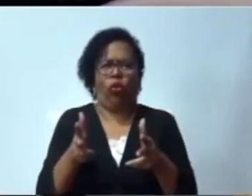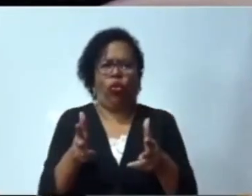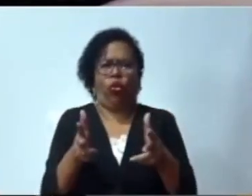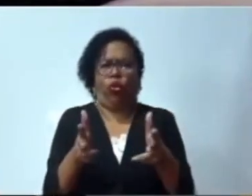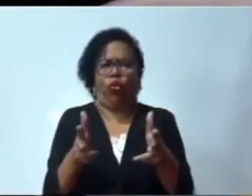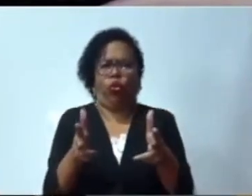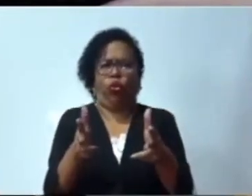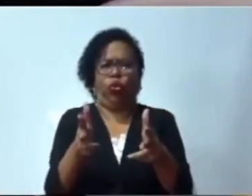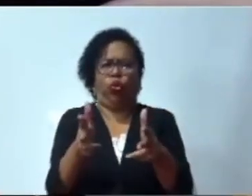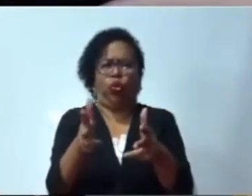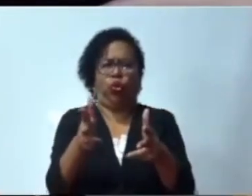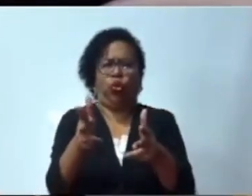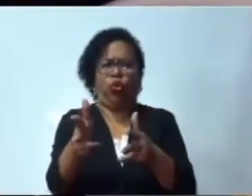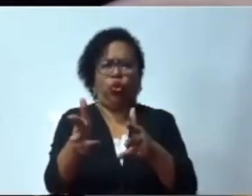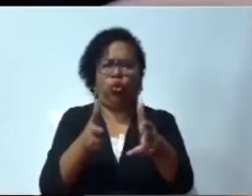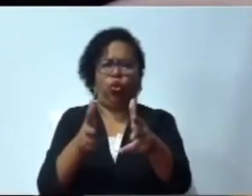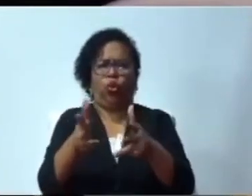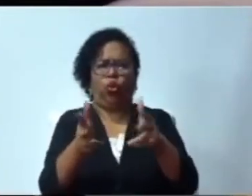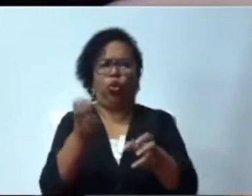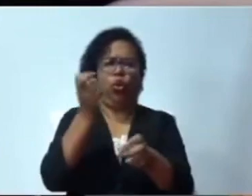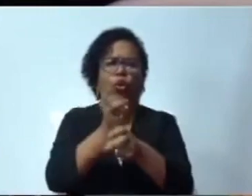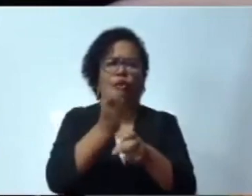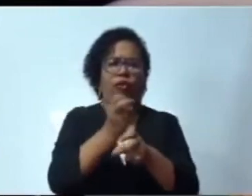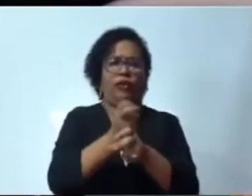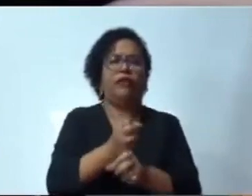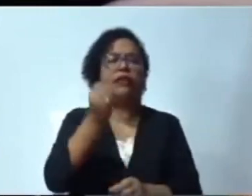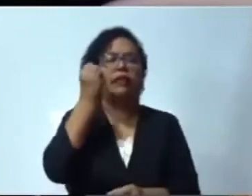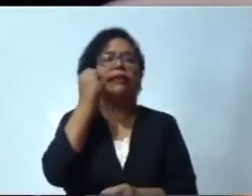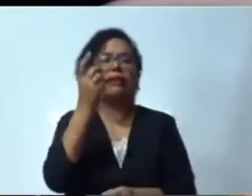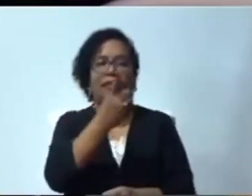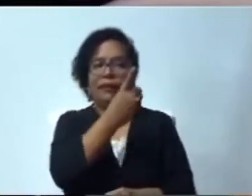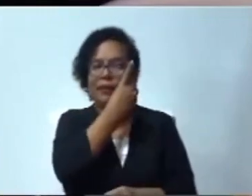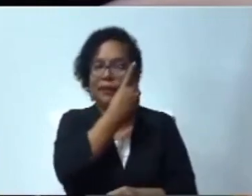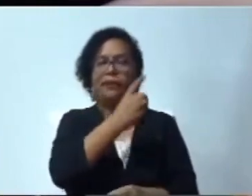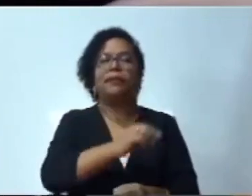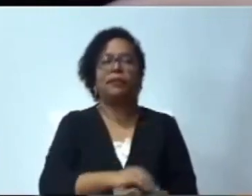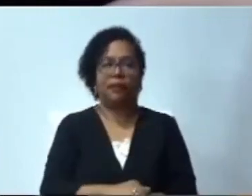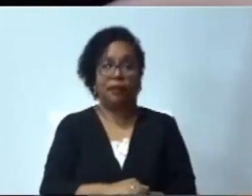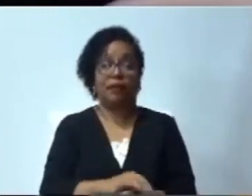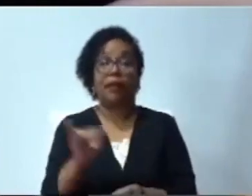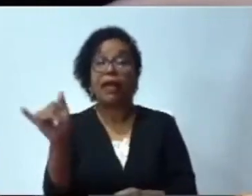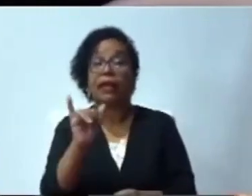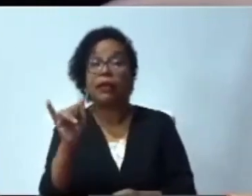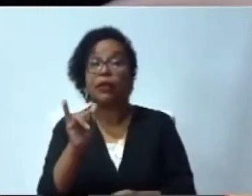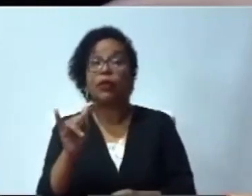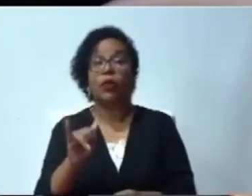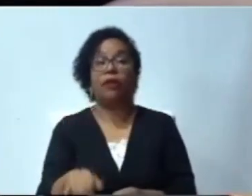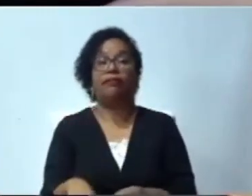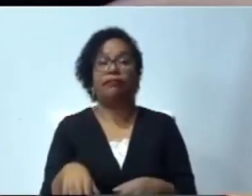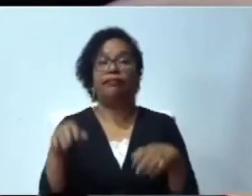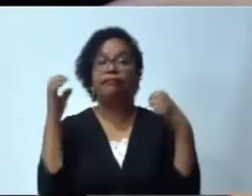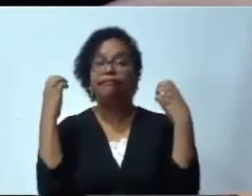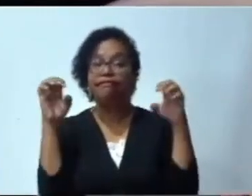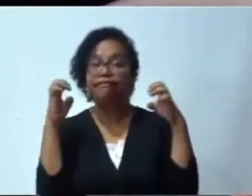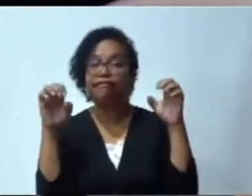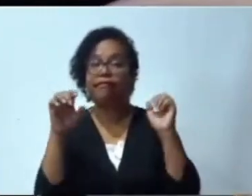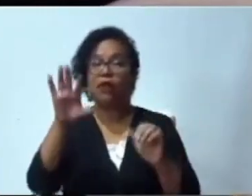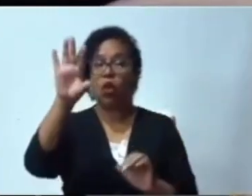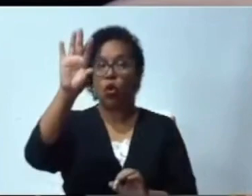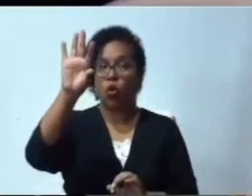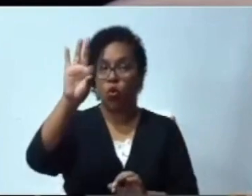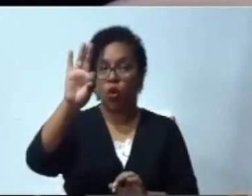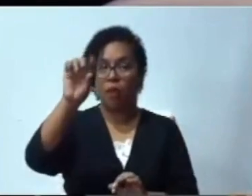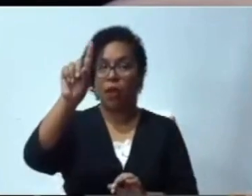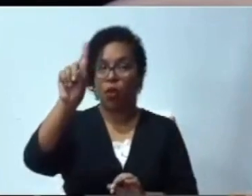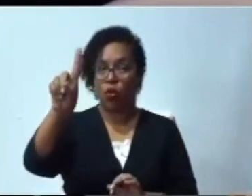cumplido con la aplicación del 9-11, no ha cumplido el Presidente de la República con